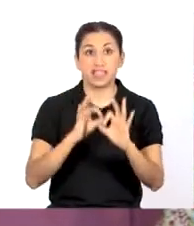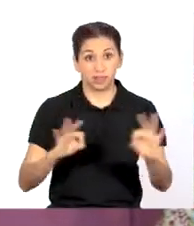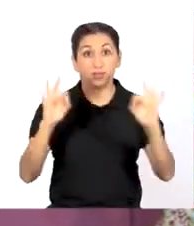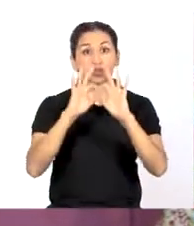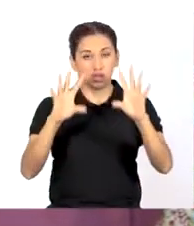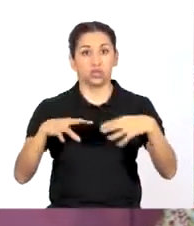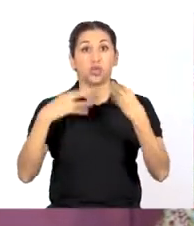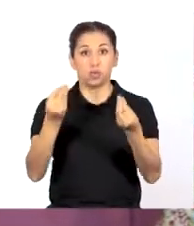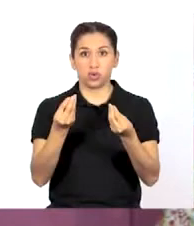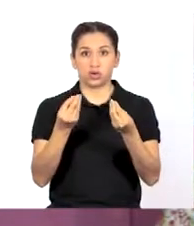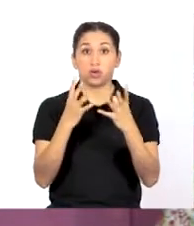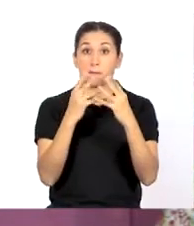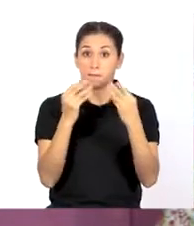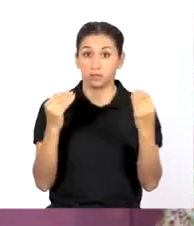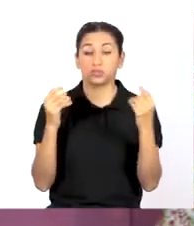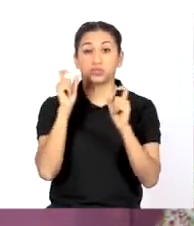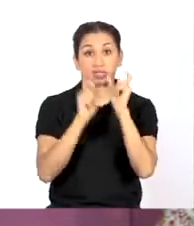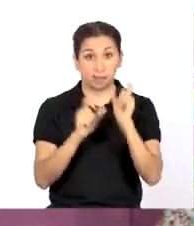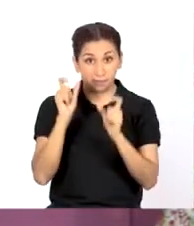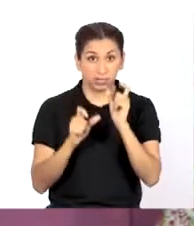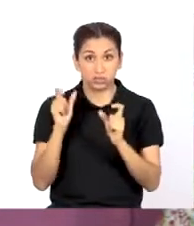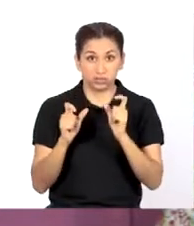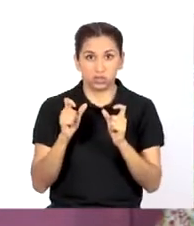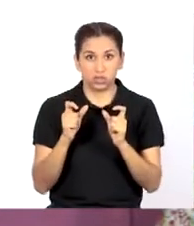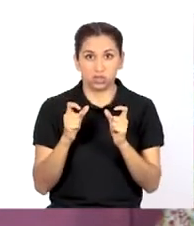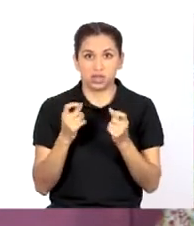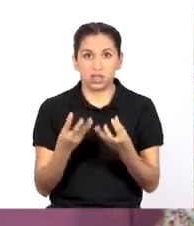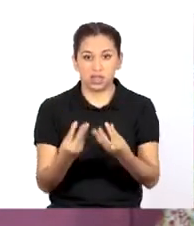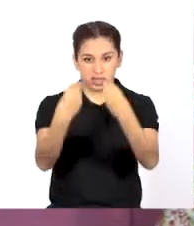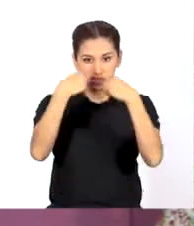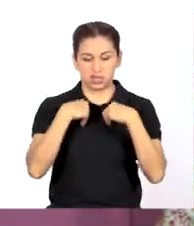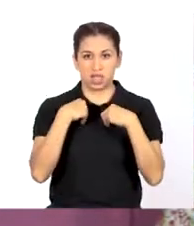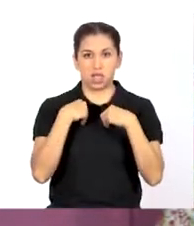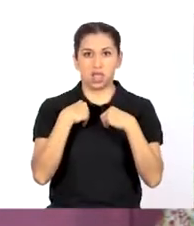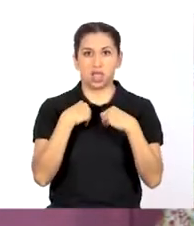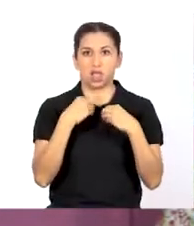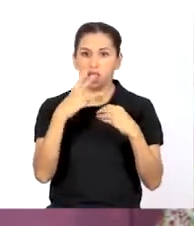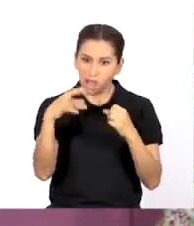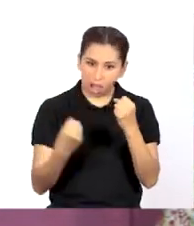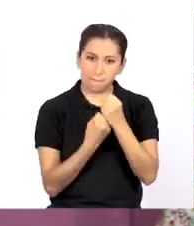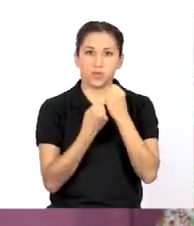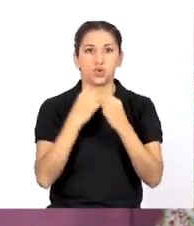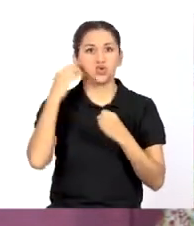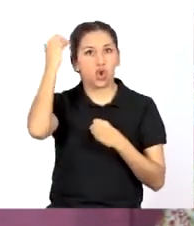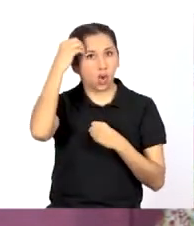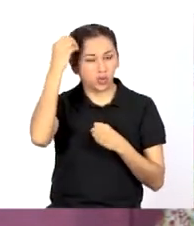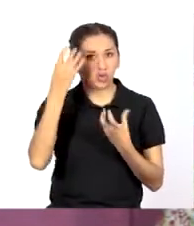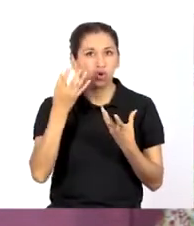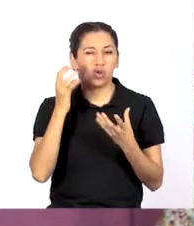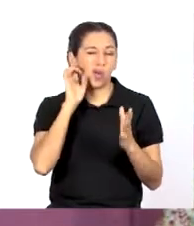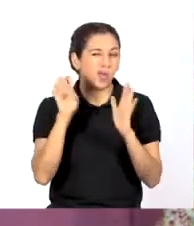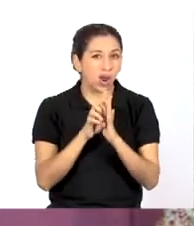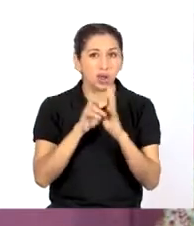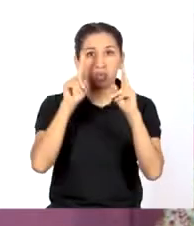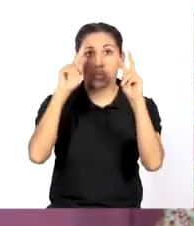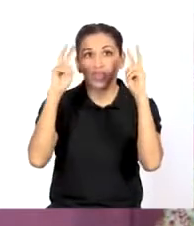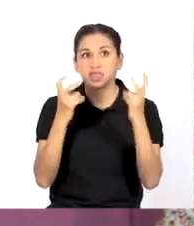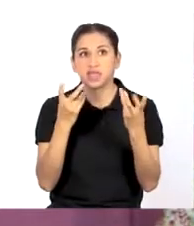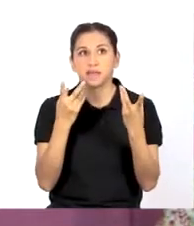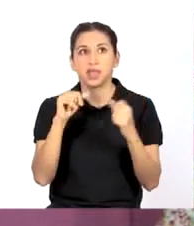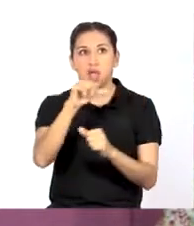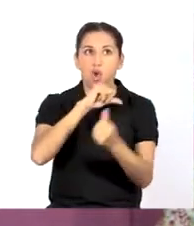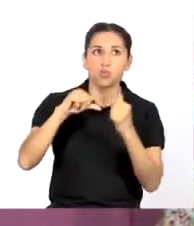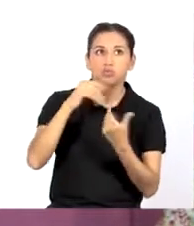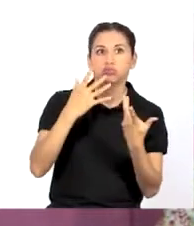porque permite que muchas personas se involucren en abordar un asunto público, como la discriminación étnico